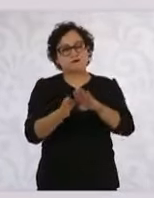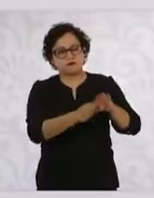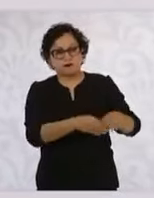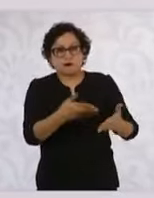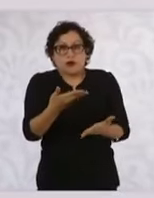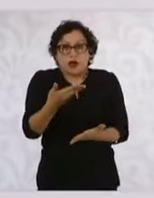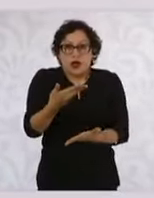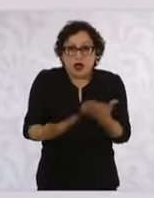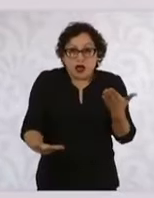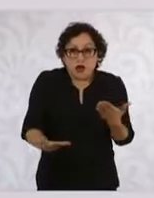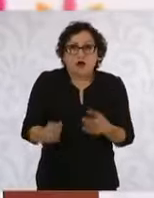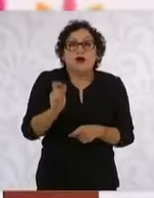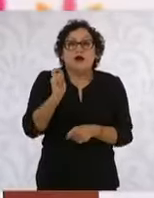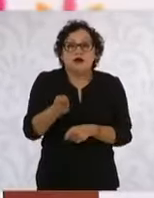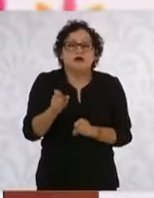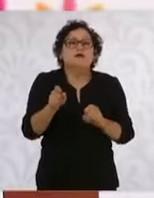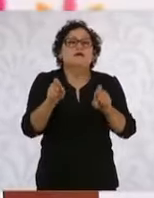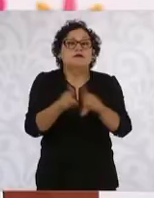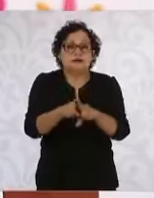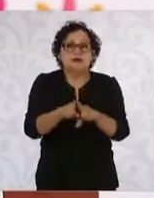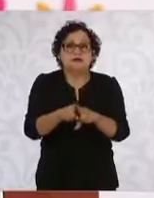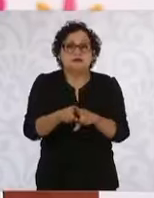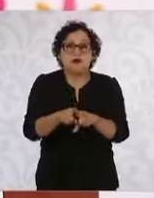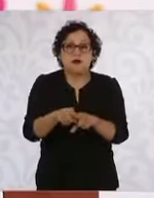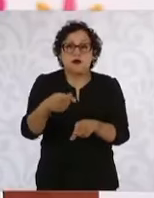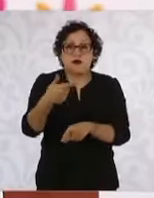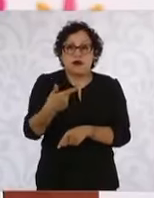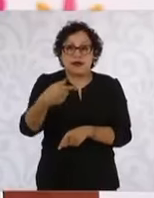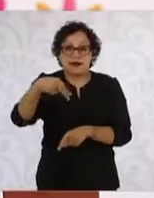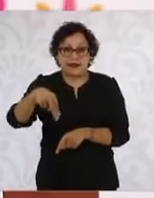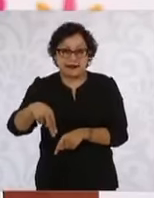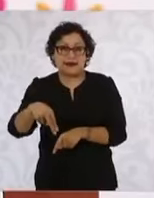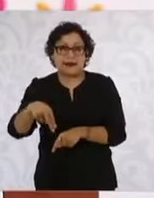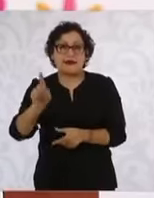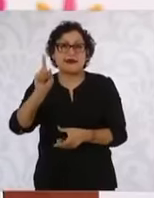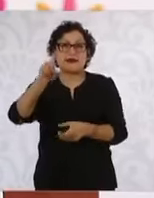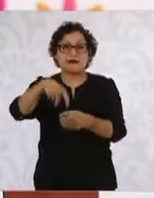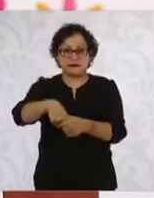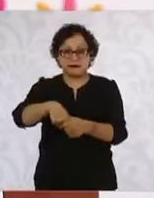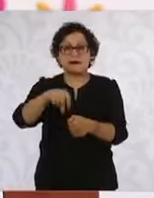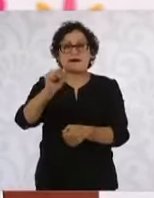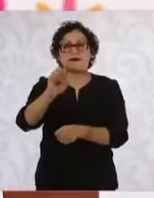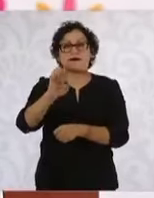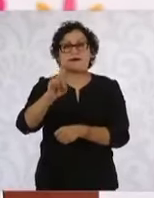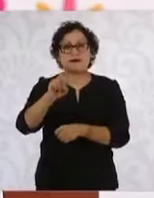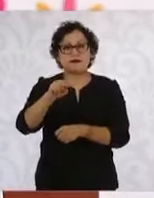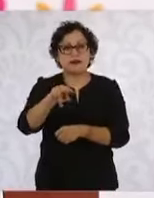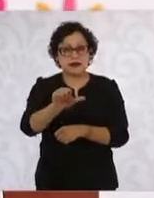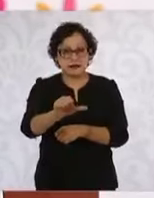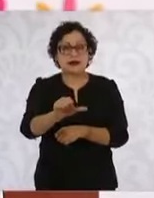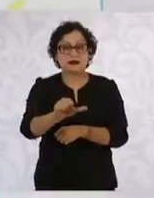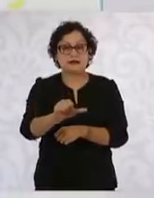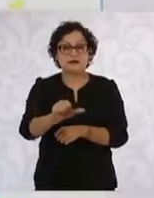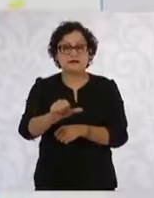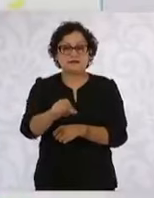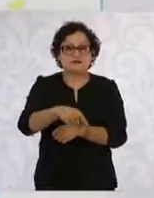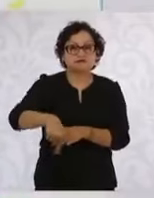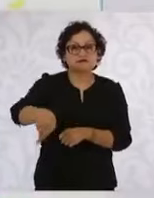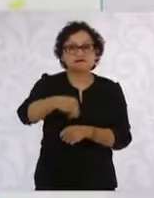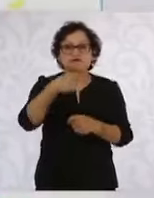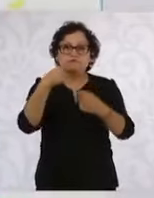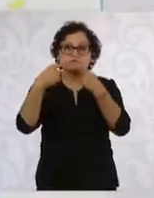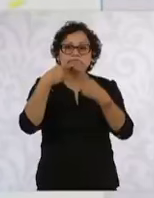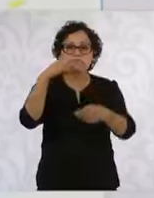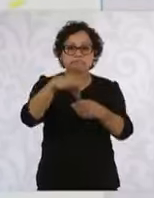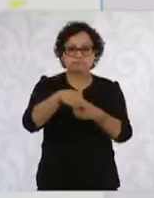incorporación de la Guardia Nacional a la Secretaría de la Defensa Nacional, es la primera vez que él en el